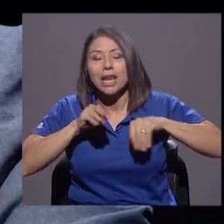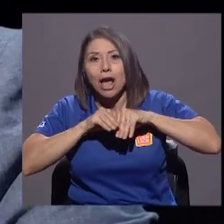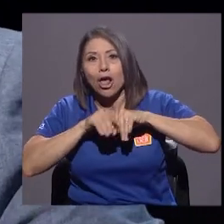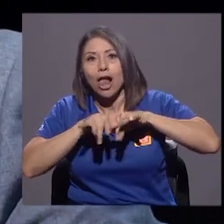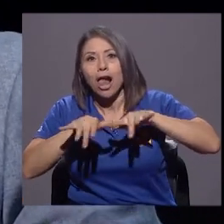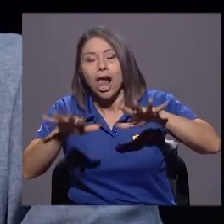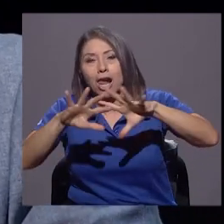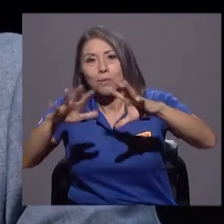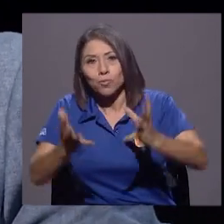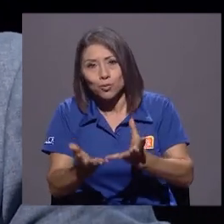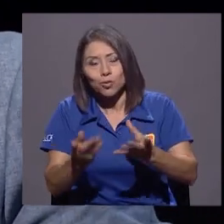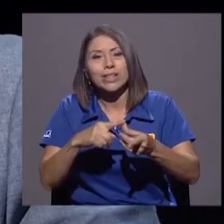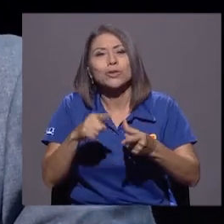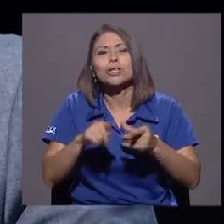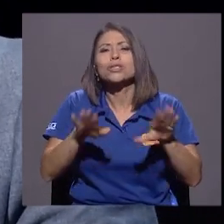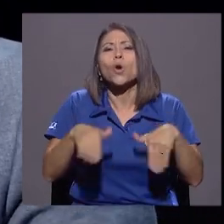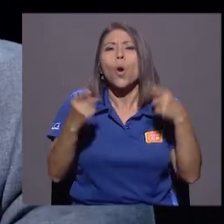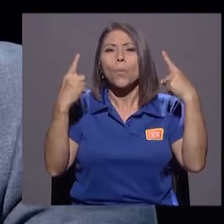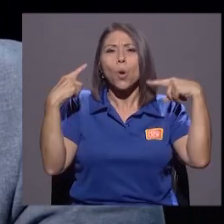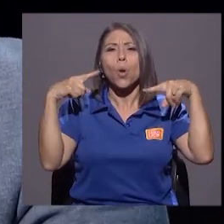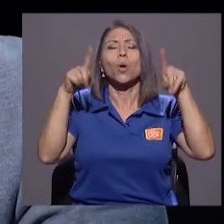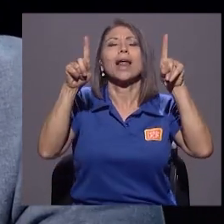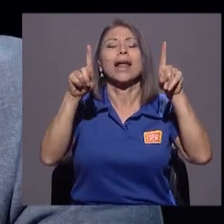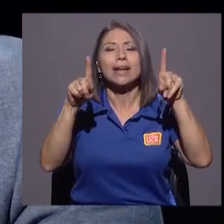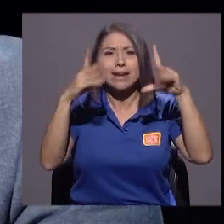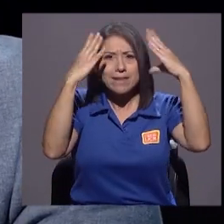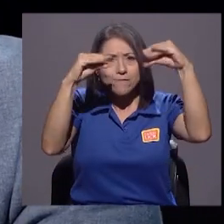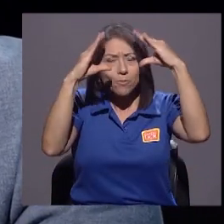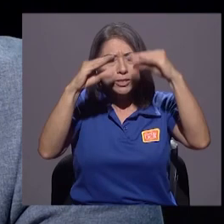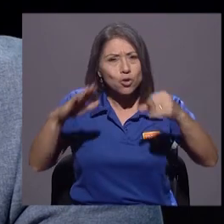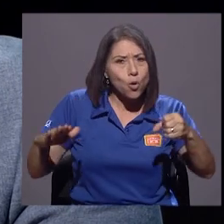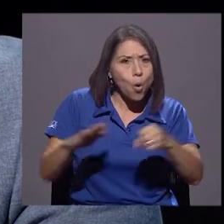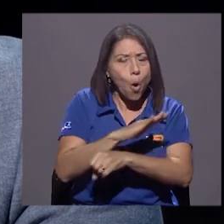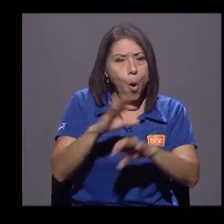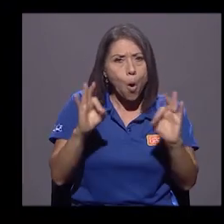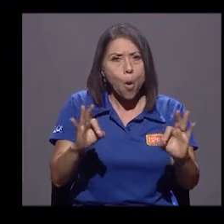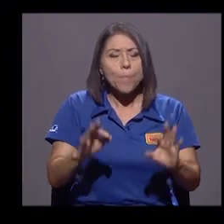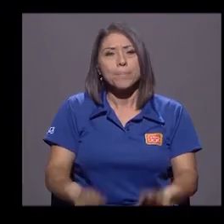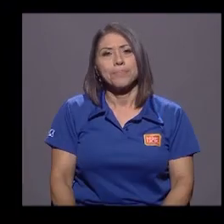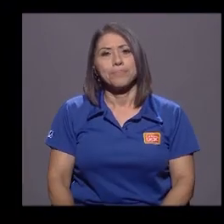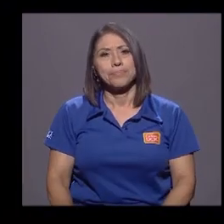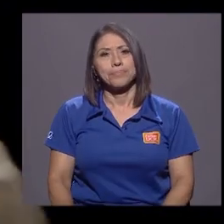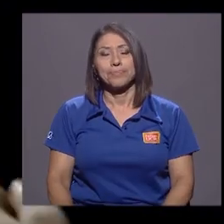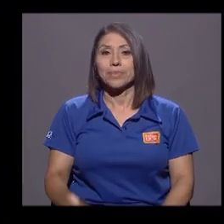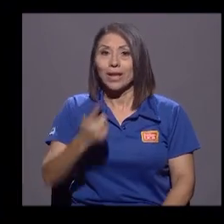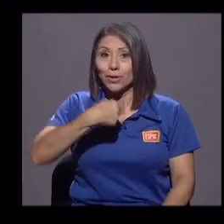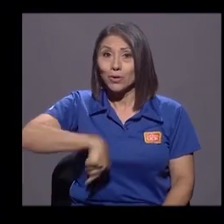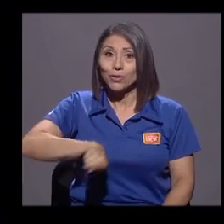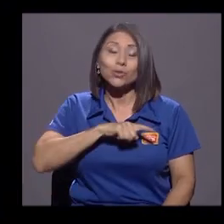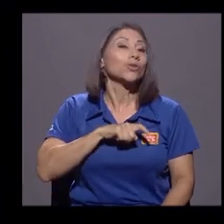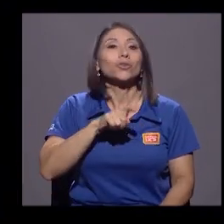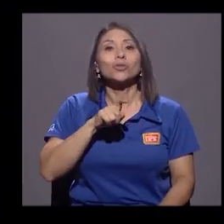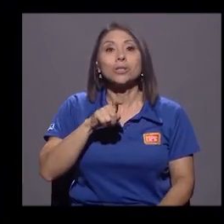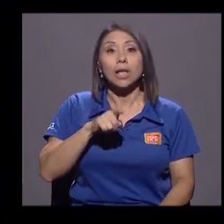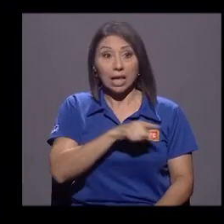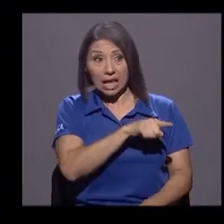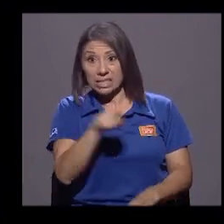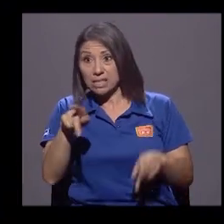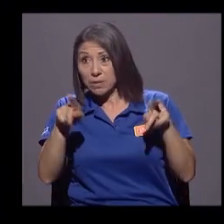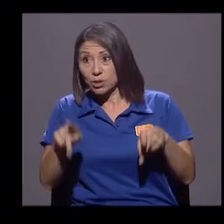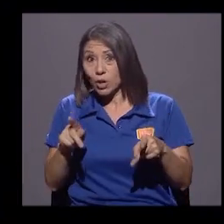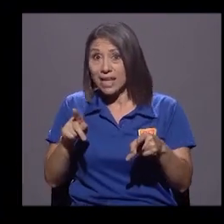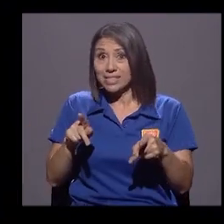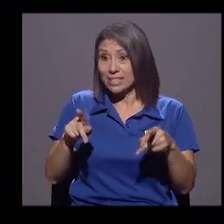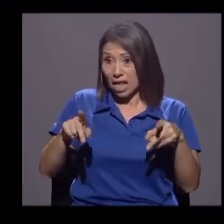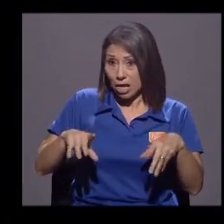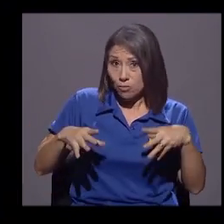un mecanismo sobre todo de información completa, don Gustavo? Tenemos que... Llegan al poder esas personas, ¿verdad? Sí, por